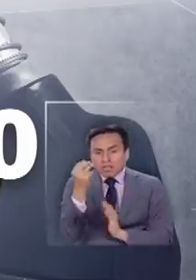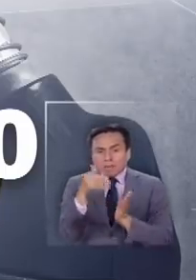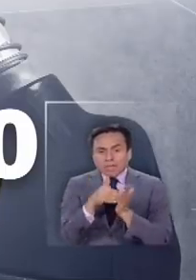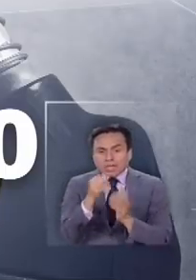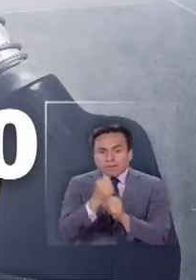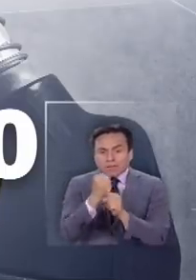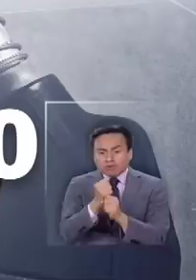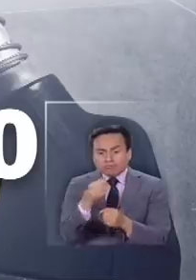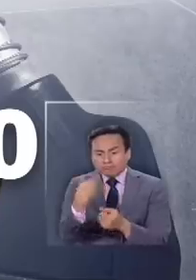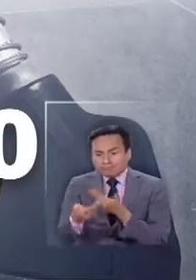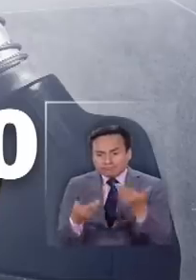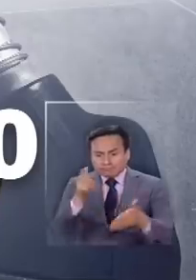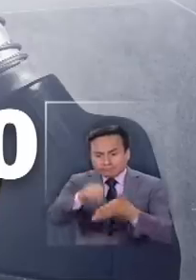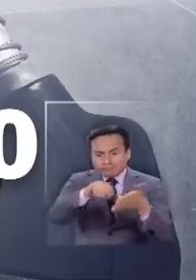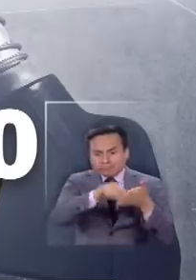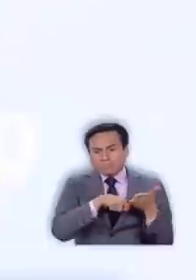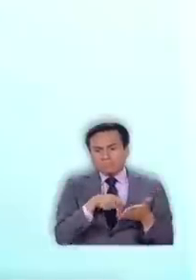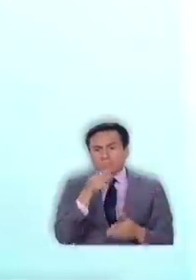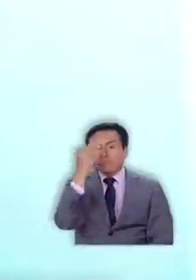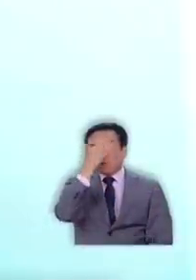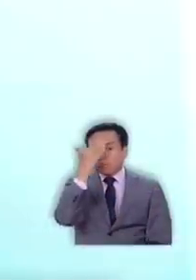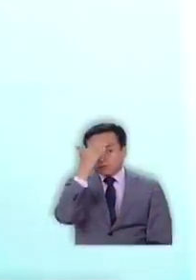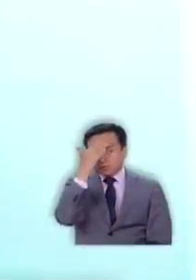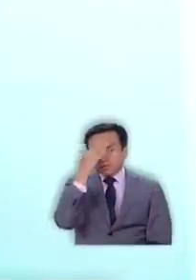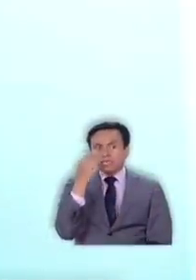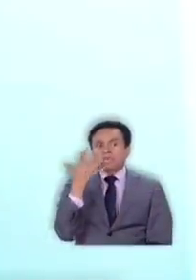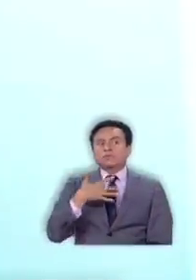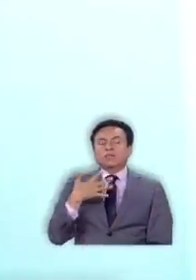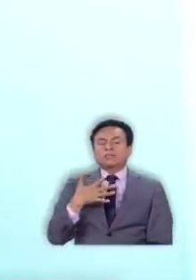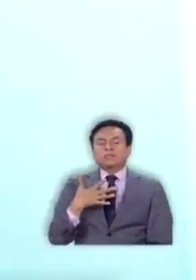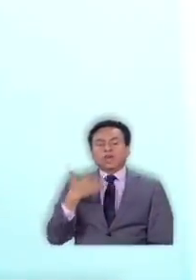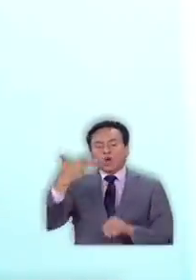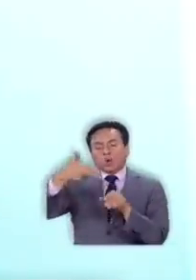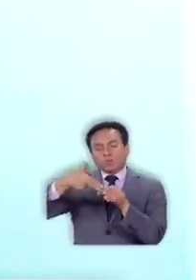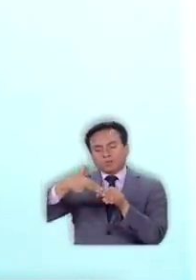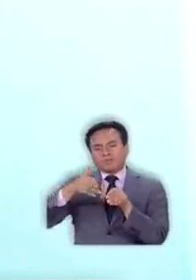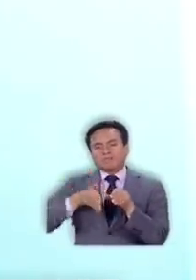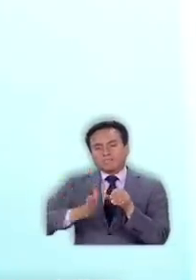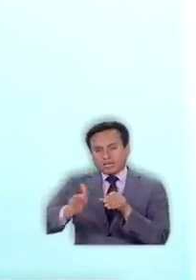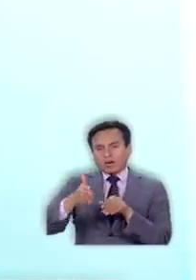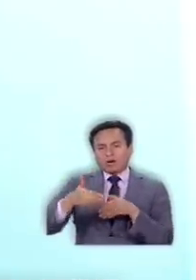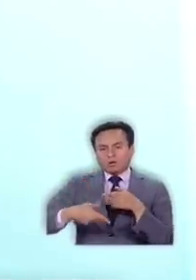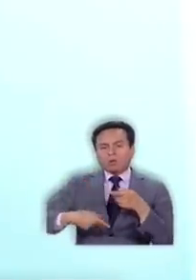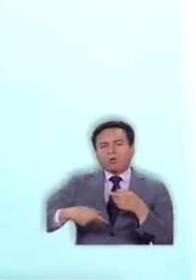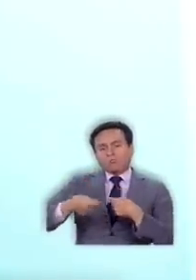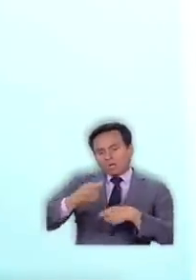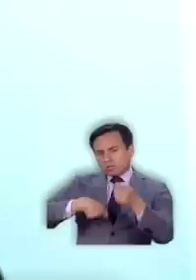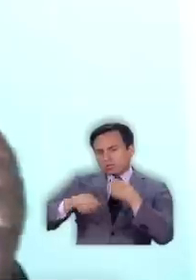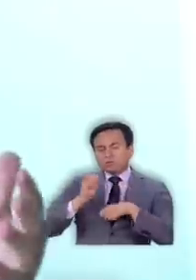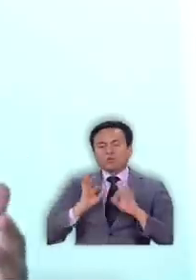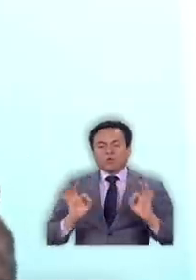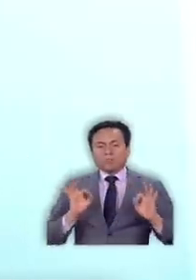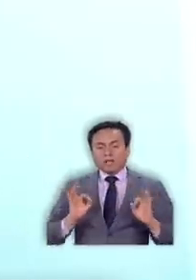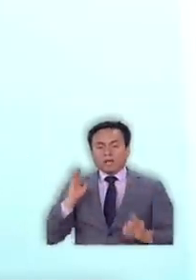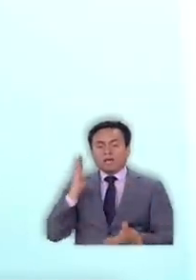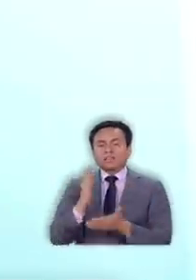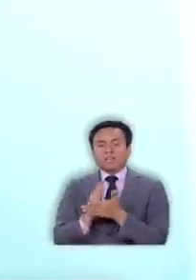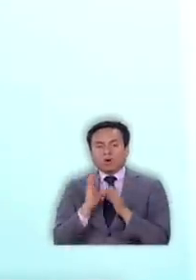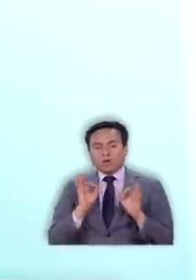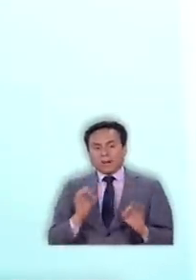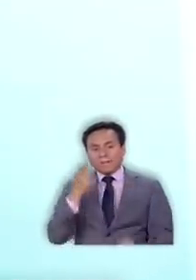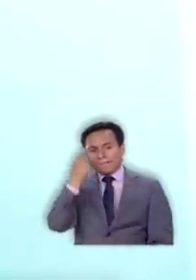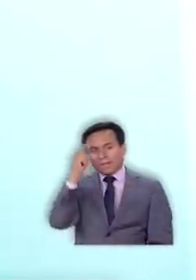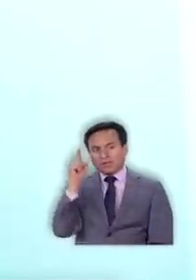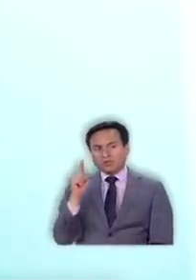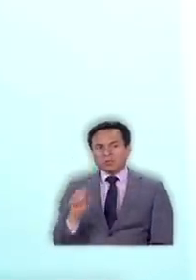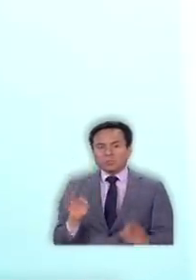empleos directos. Por eso hay preocupación. Es importante que el suministro de combustibles siga operando de manera regular y normal como ha ocurrido hasta ahora pero